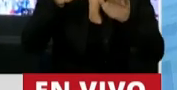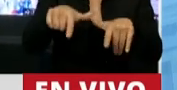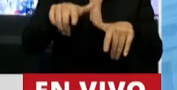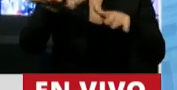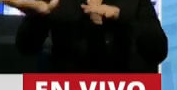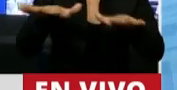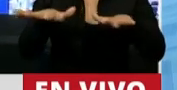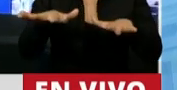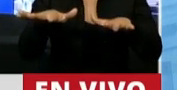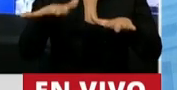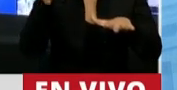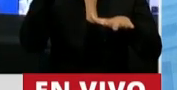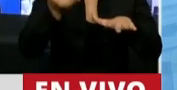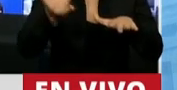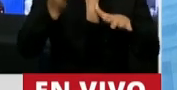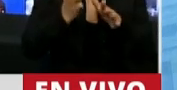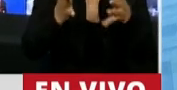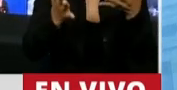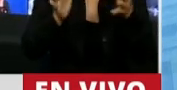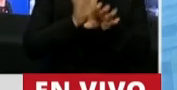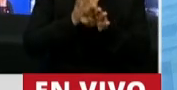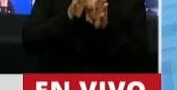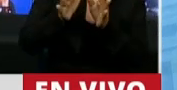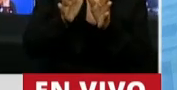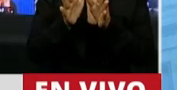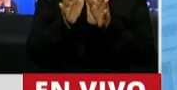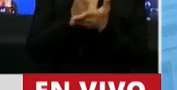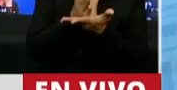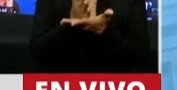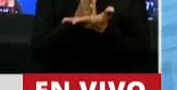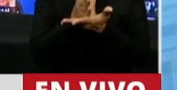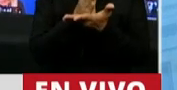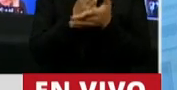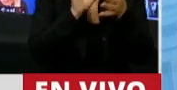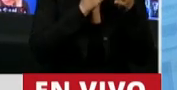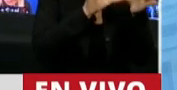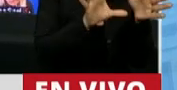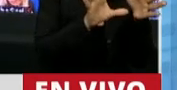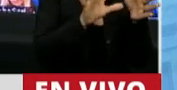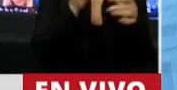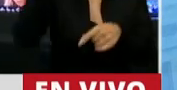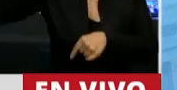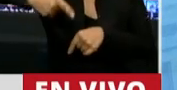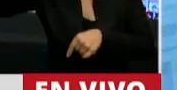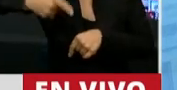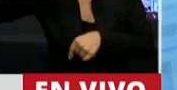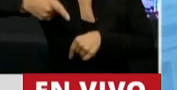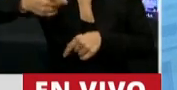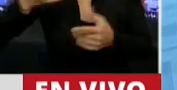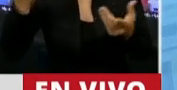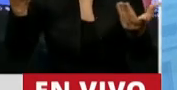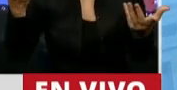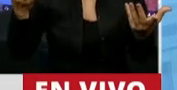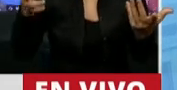hay un fin umbral entre la democracia y el totalitarismo. Y estamos con